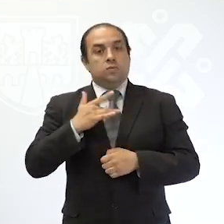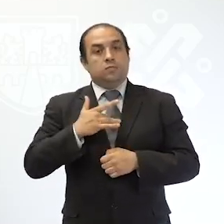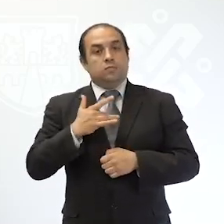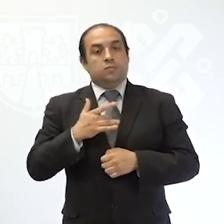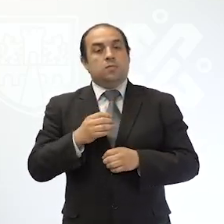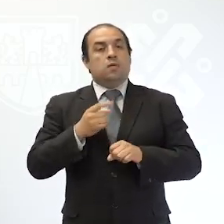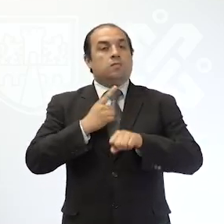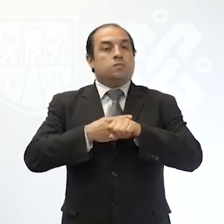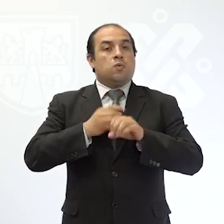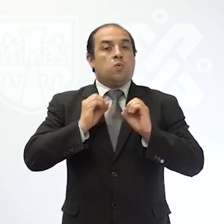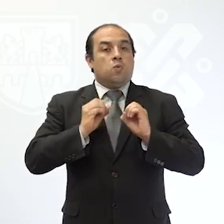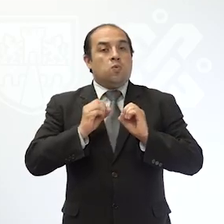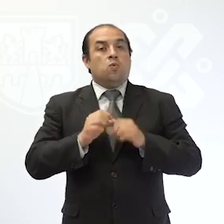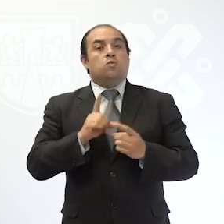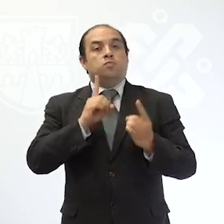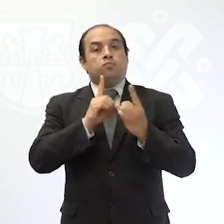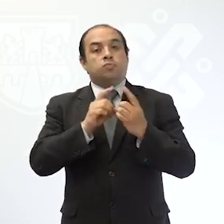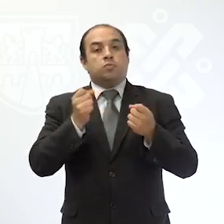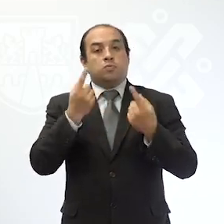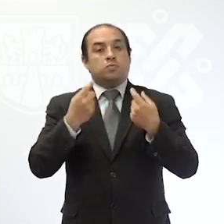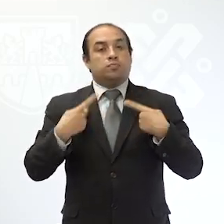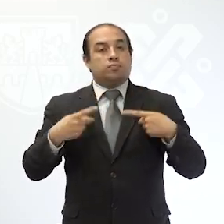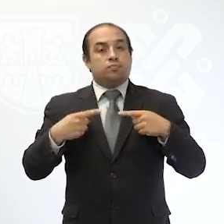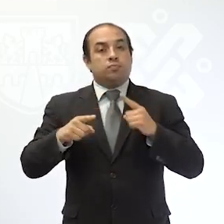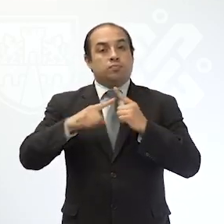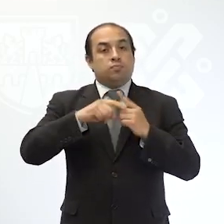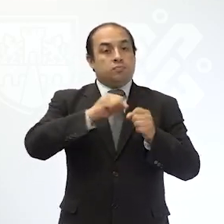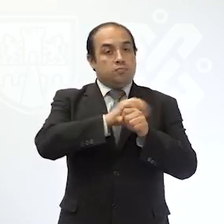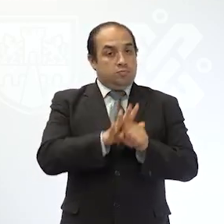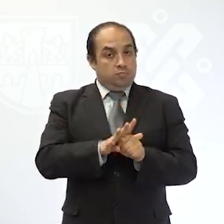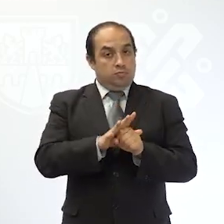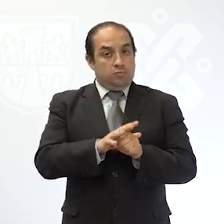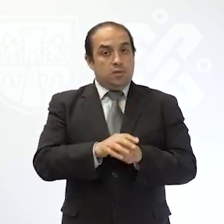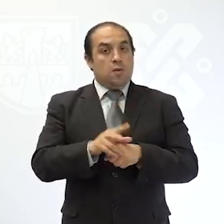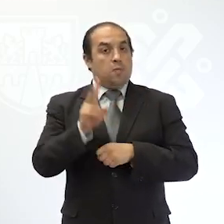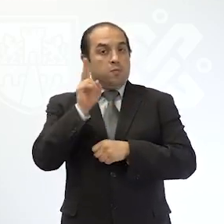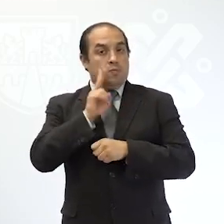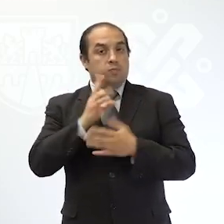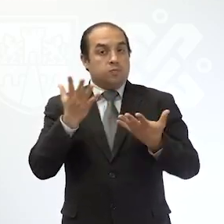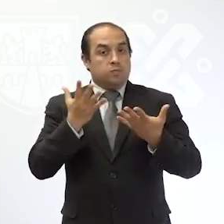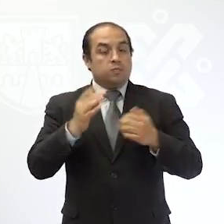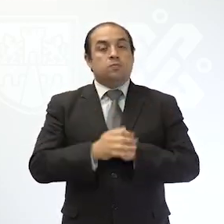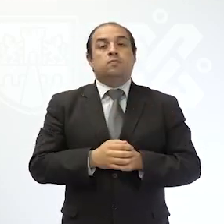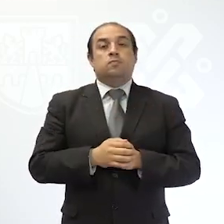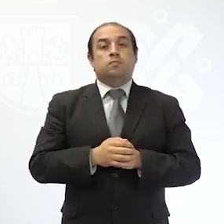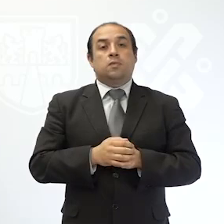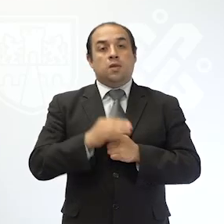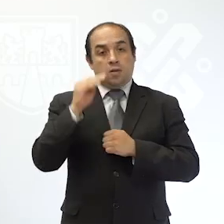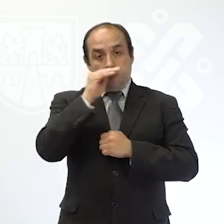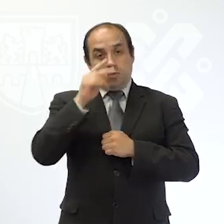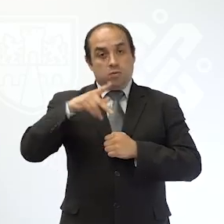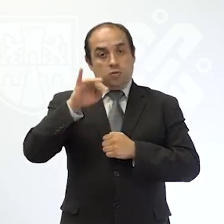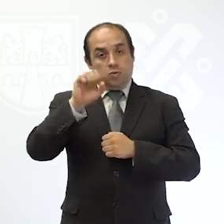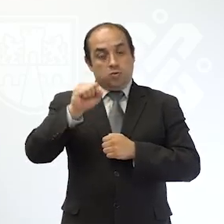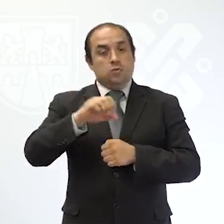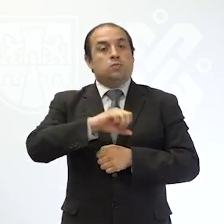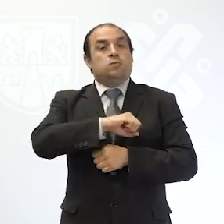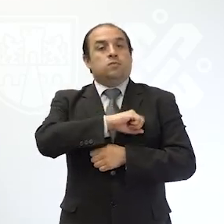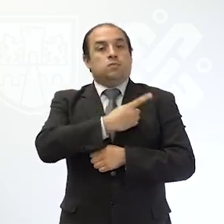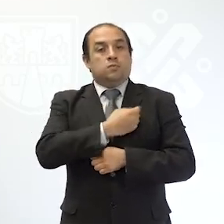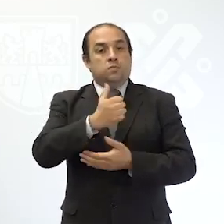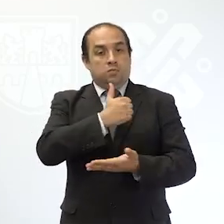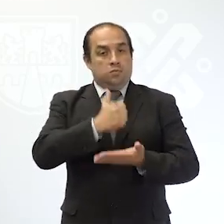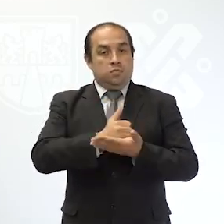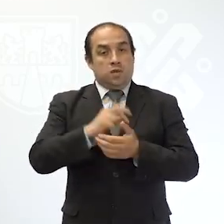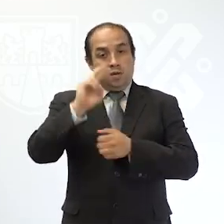Si tienes síntomas o has estado cerca de alguien que dio positivo por COVID, hazte la prueba. Es gratuita en los kioscos de salud